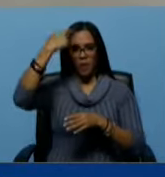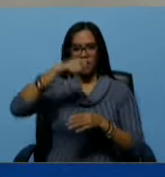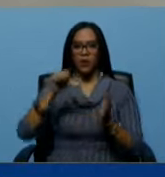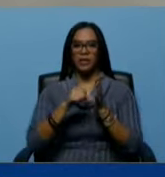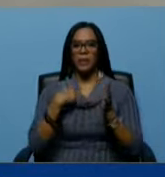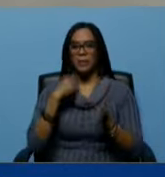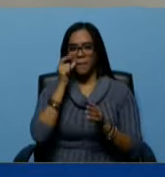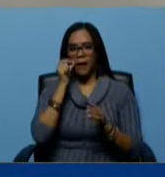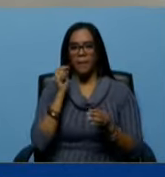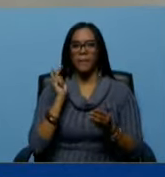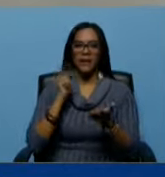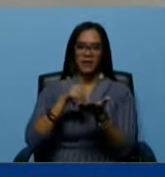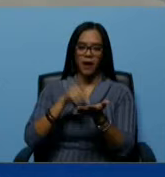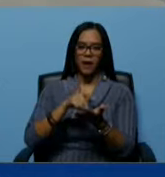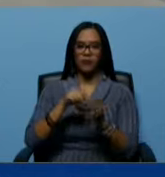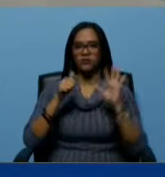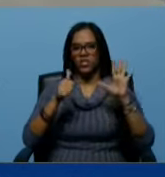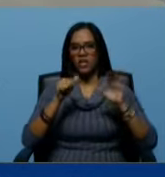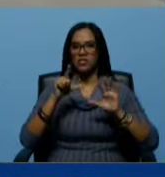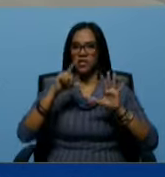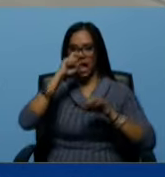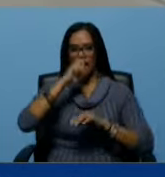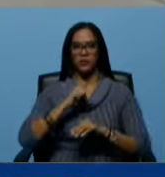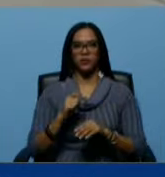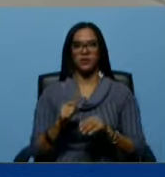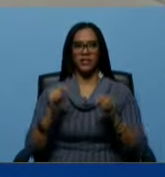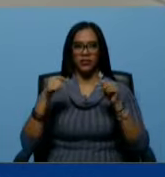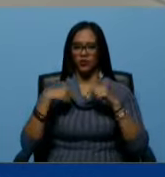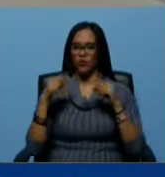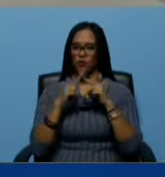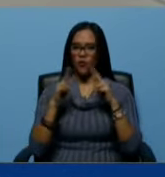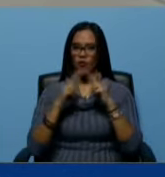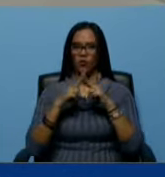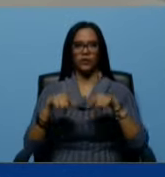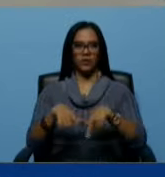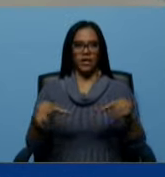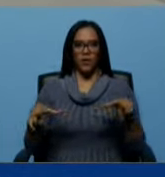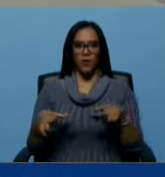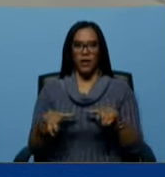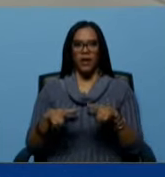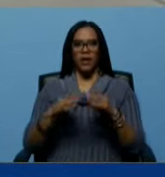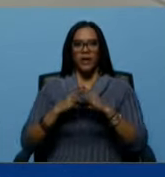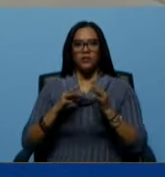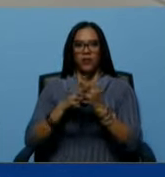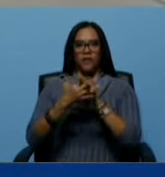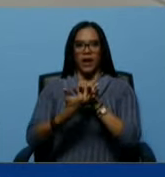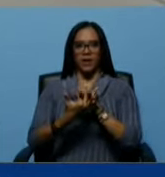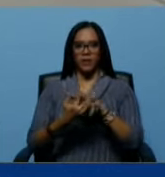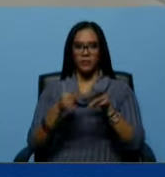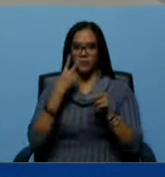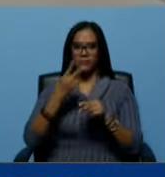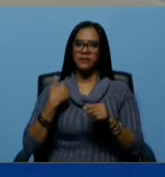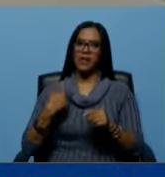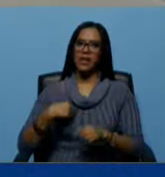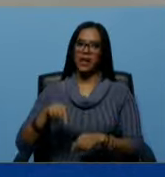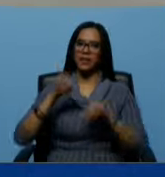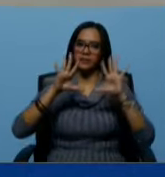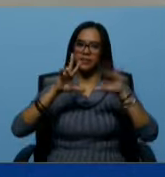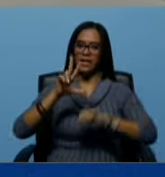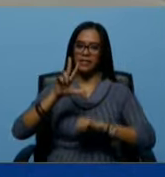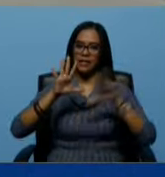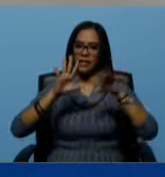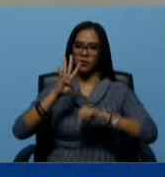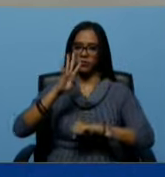6, 7 años. Esta zona la conozco como la palma de mi mano. Esos barrios me vieron cuando tenía 13, 14, 15 años.